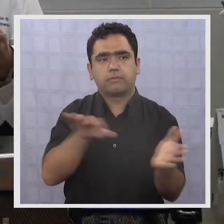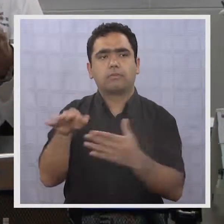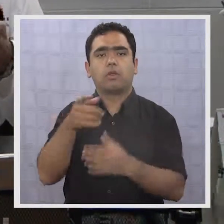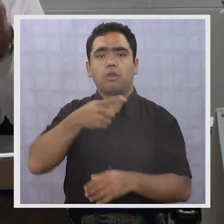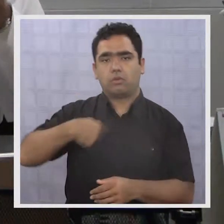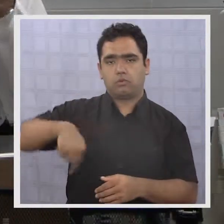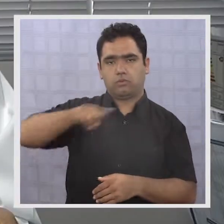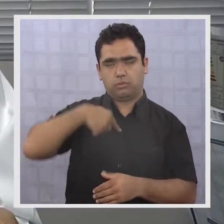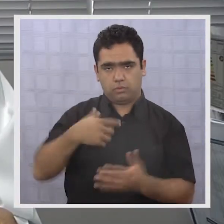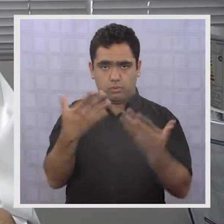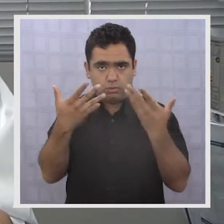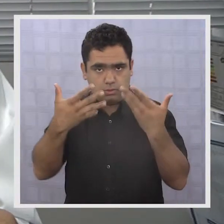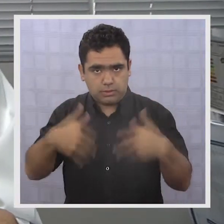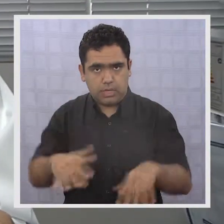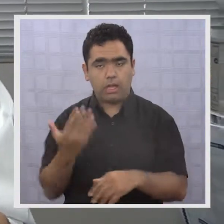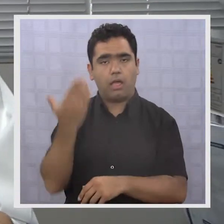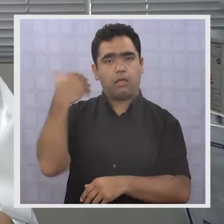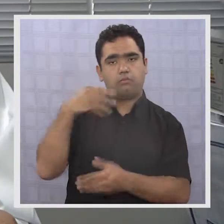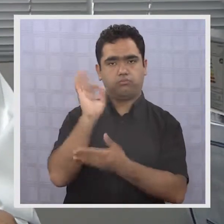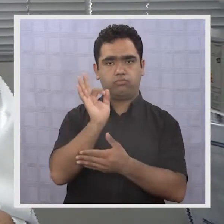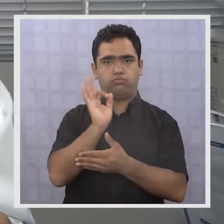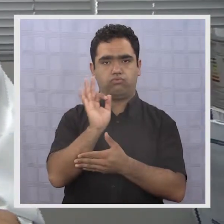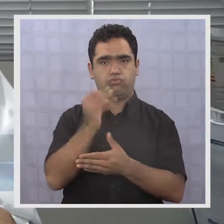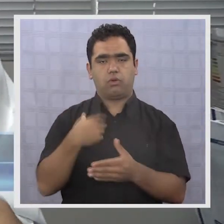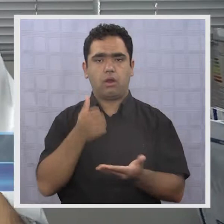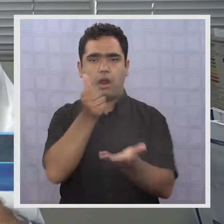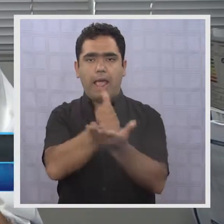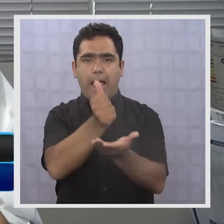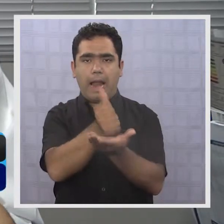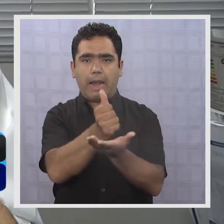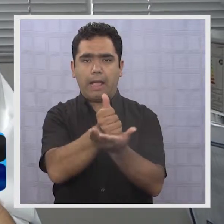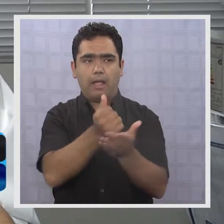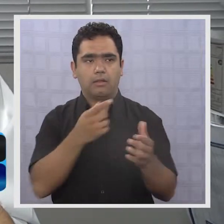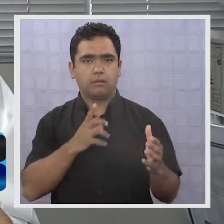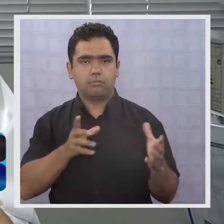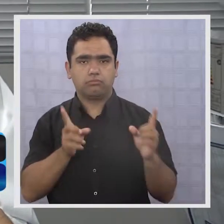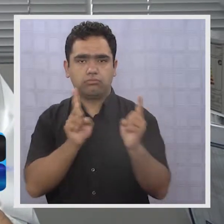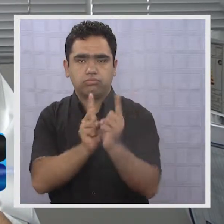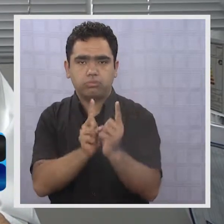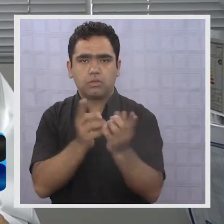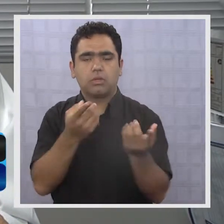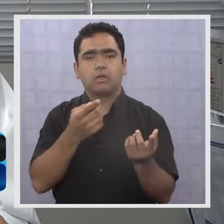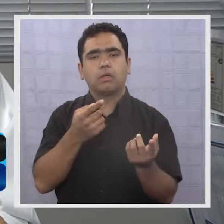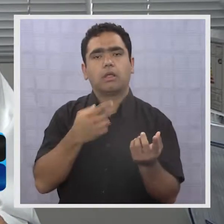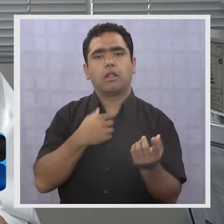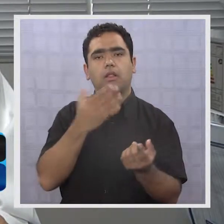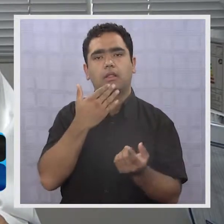una reunión con el alcalde de Soria, en la cual estuvimos presentes